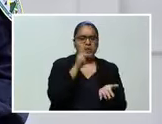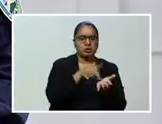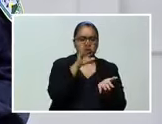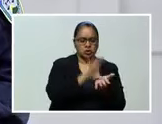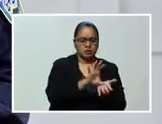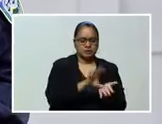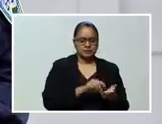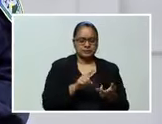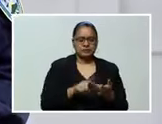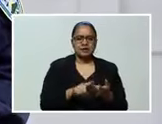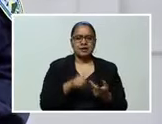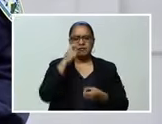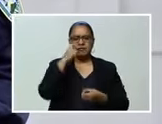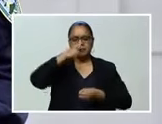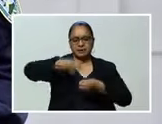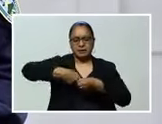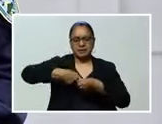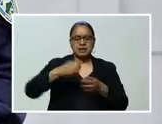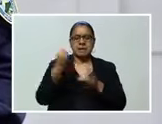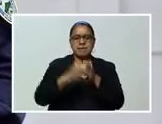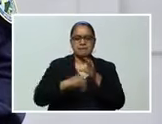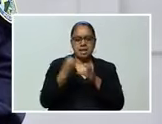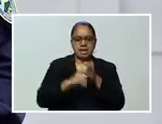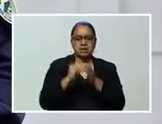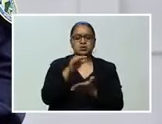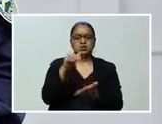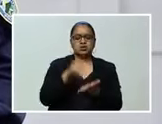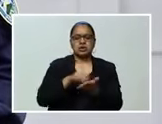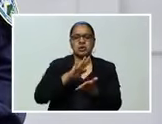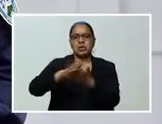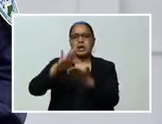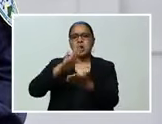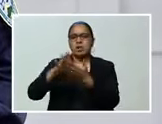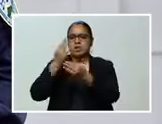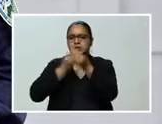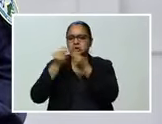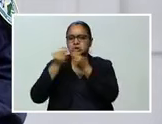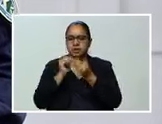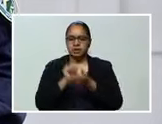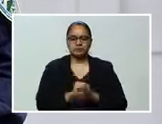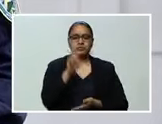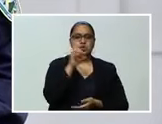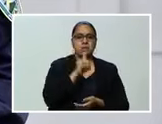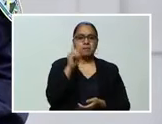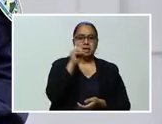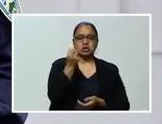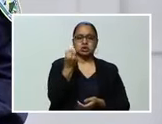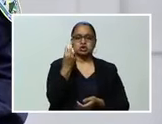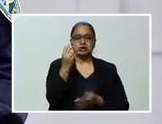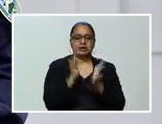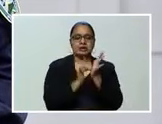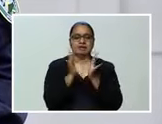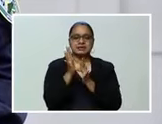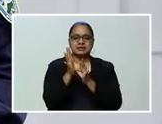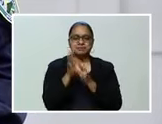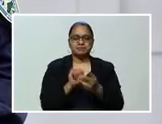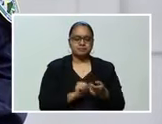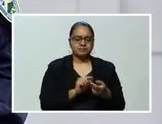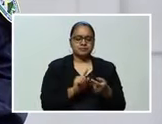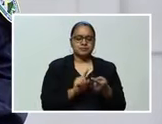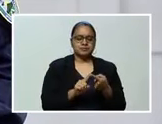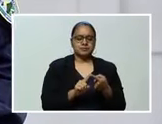farmacias, gasolineras, bancos y centros de abasto. Domingo 12 de abril, terminación de identidad,